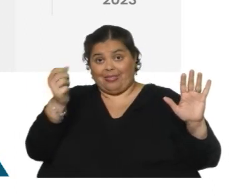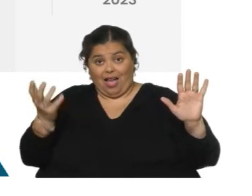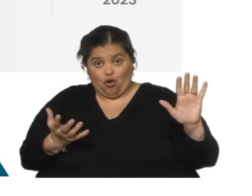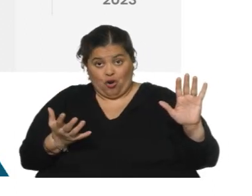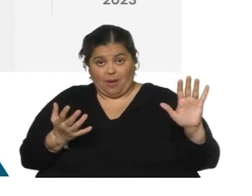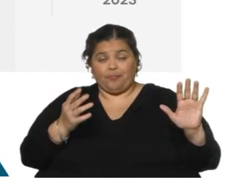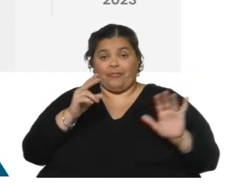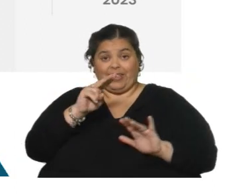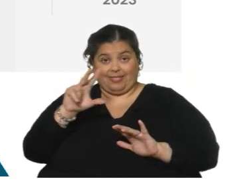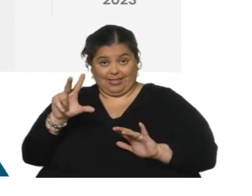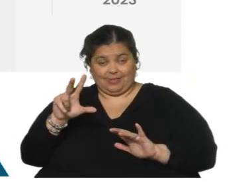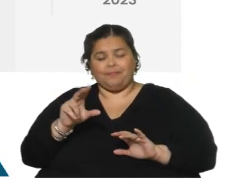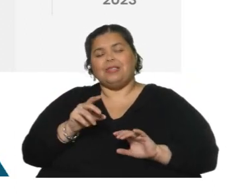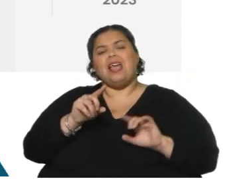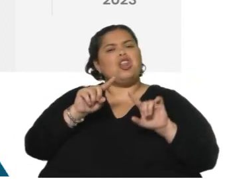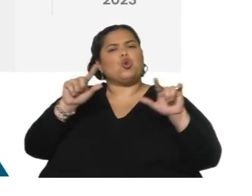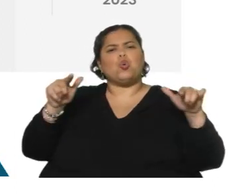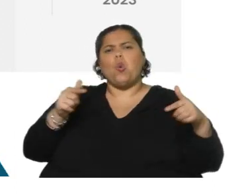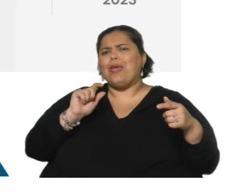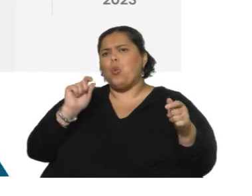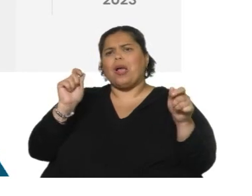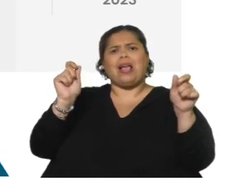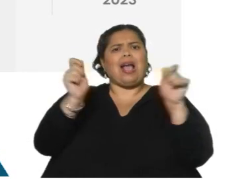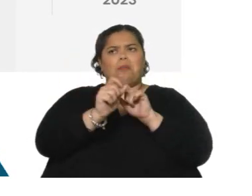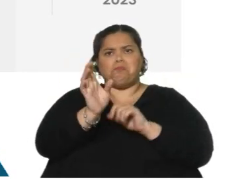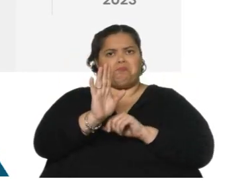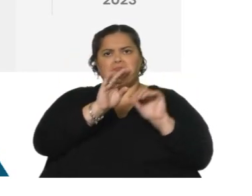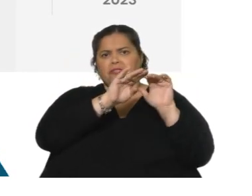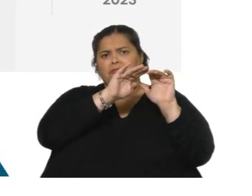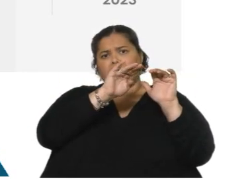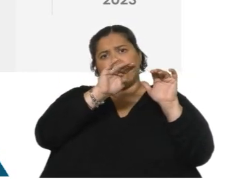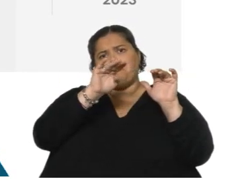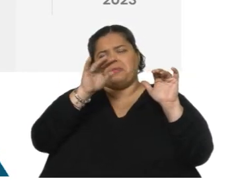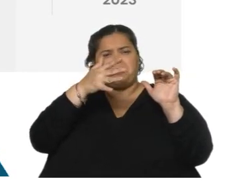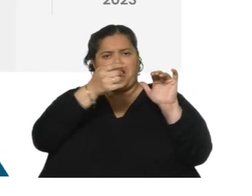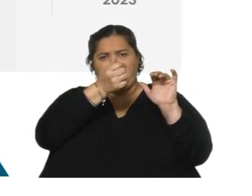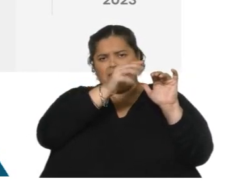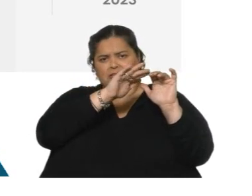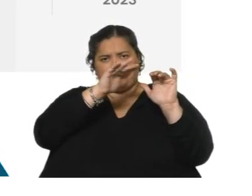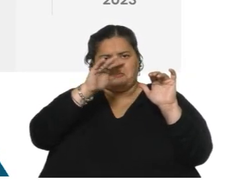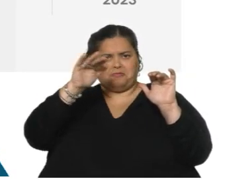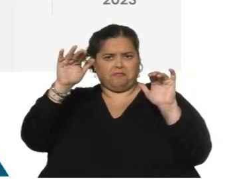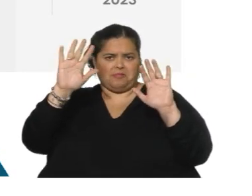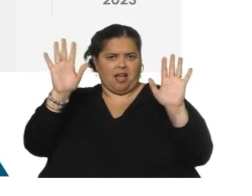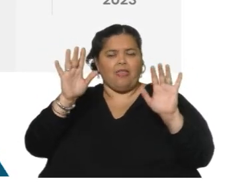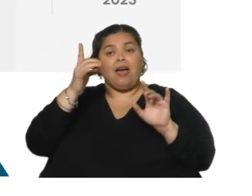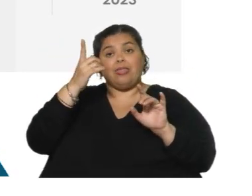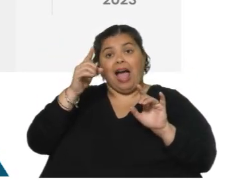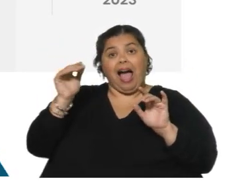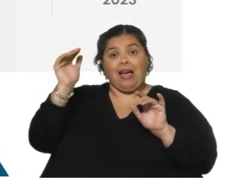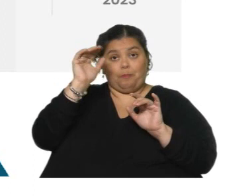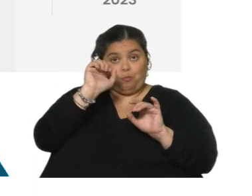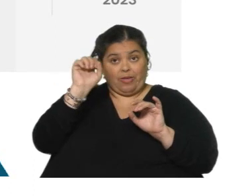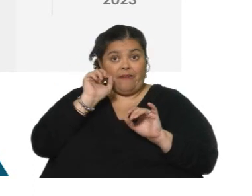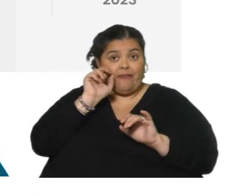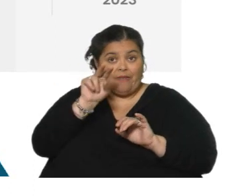un cambio cerca de esa relación País y Montevideo en cuanto a la evolución. Y arriba pueden ver